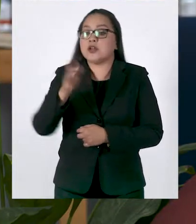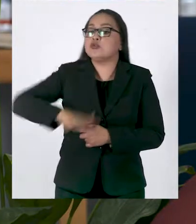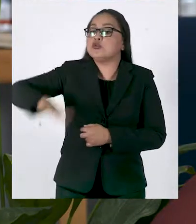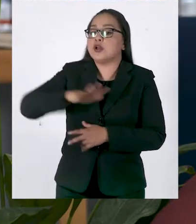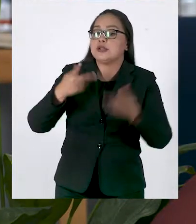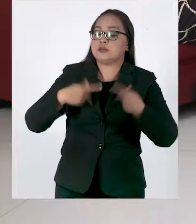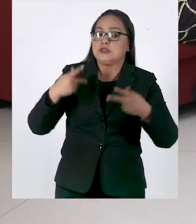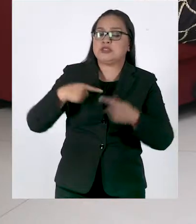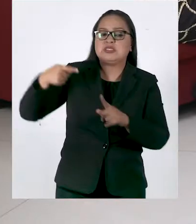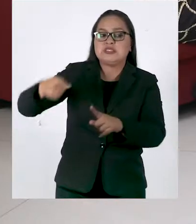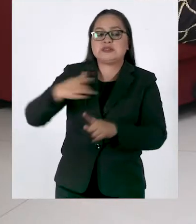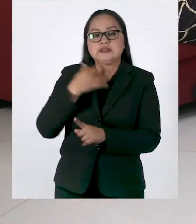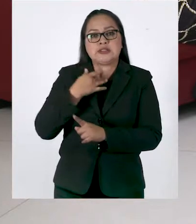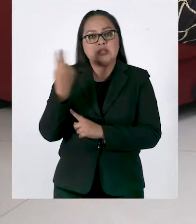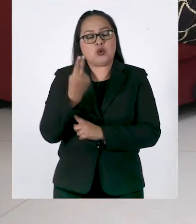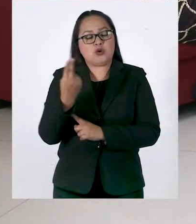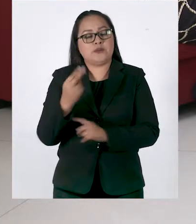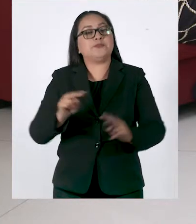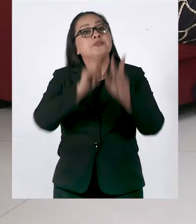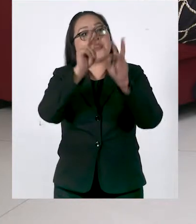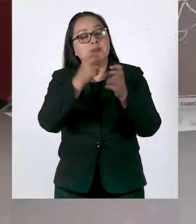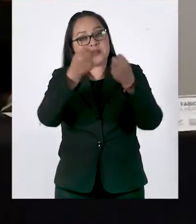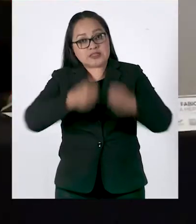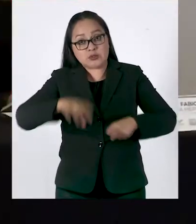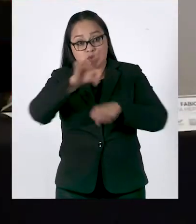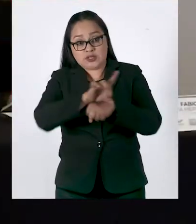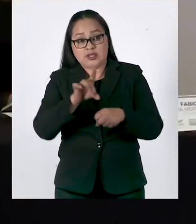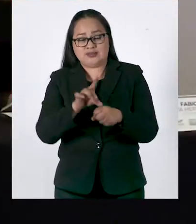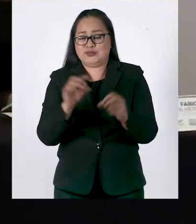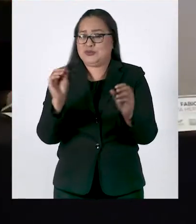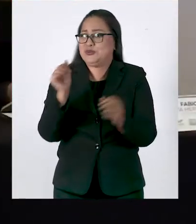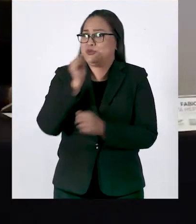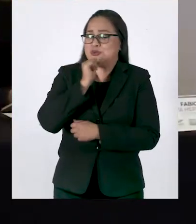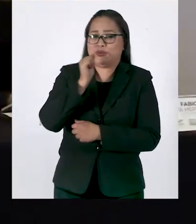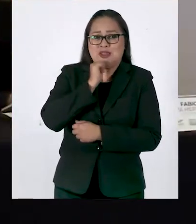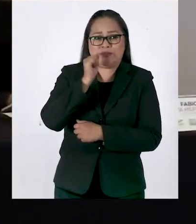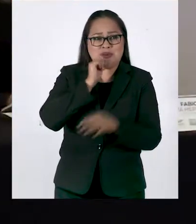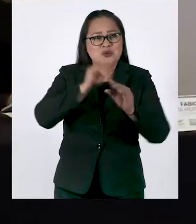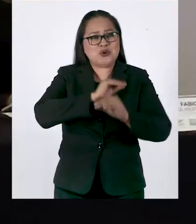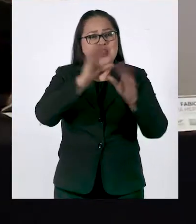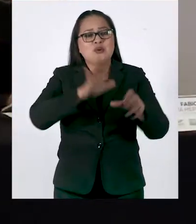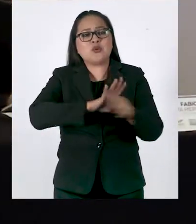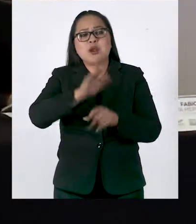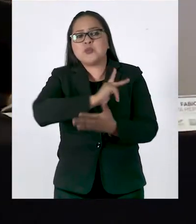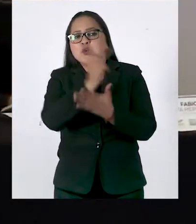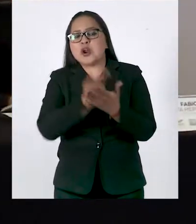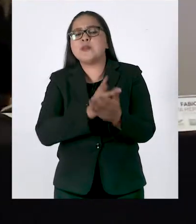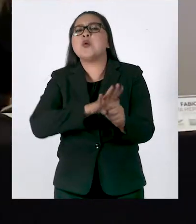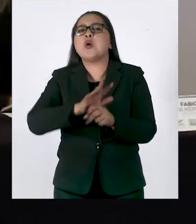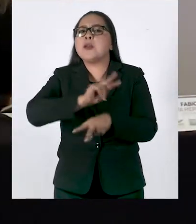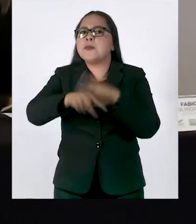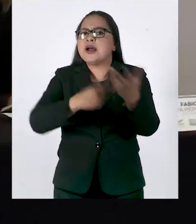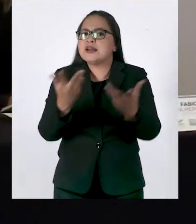de los ciudadanos. Y nosotros creemos que en materia de seguridad no ha quedado claro la estrategia para todo el mundo.